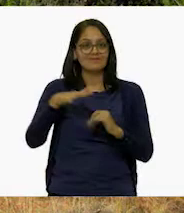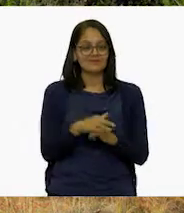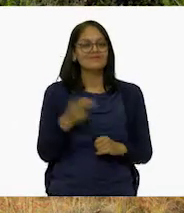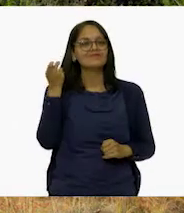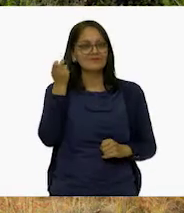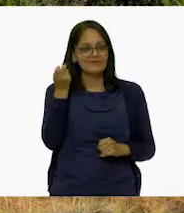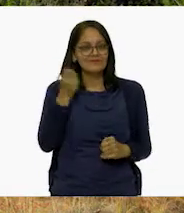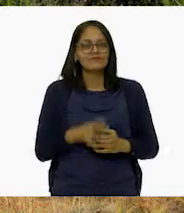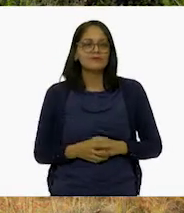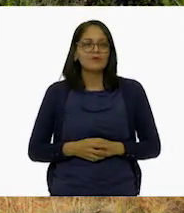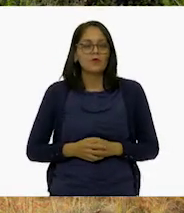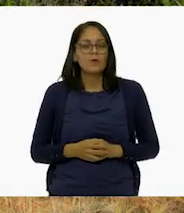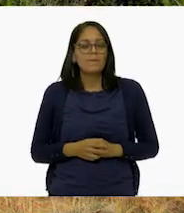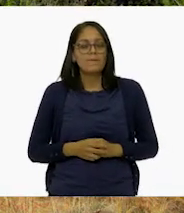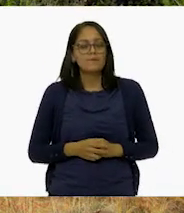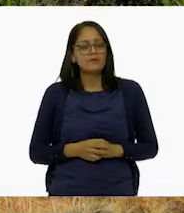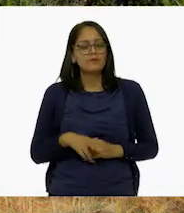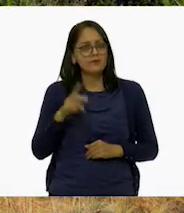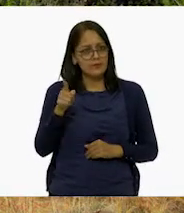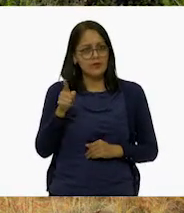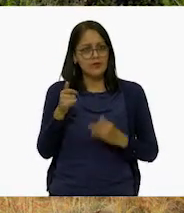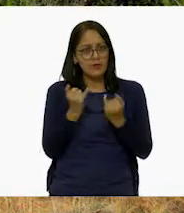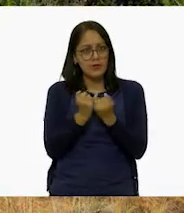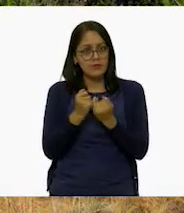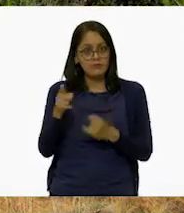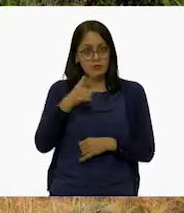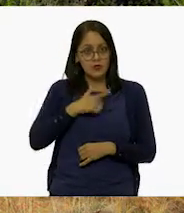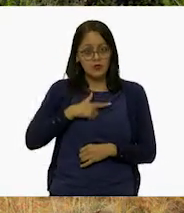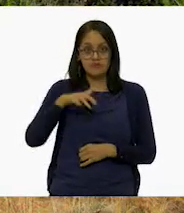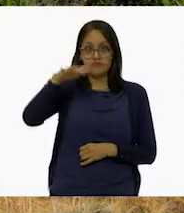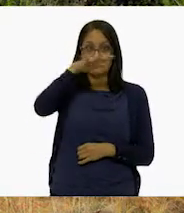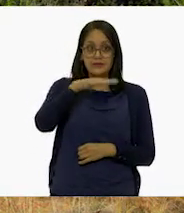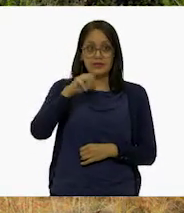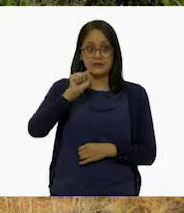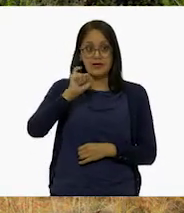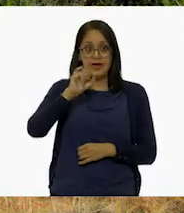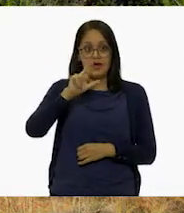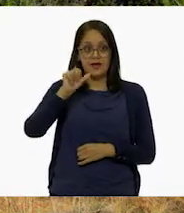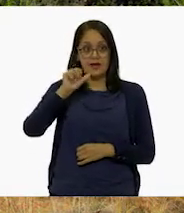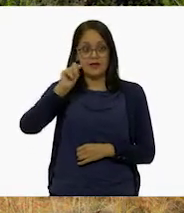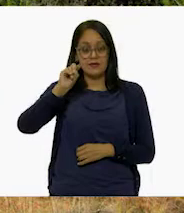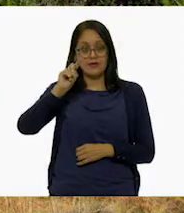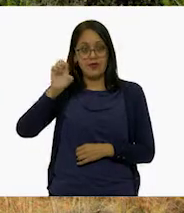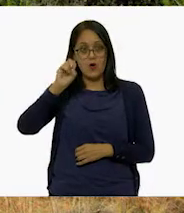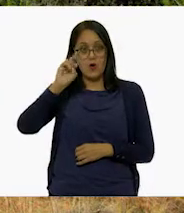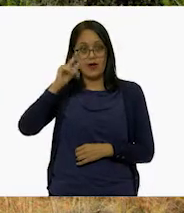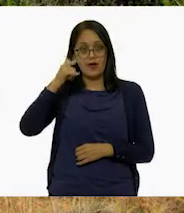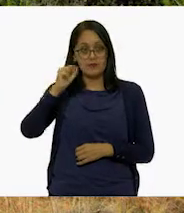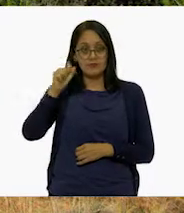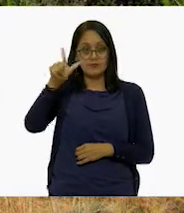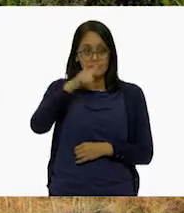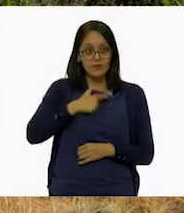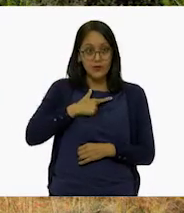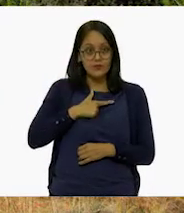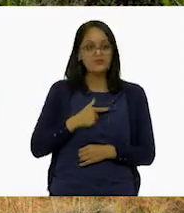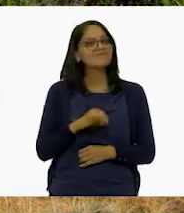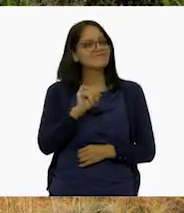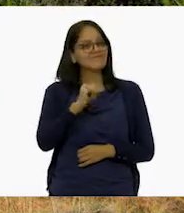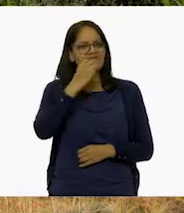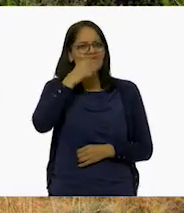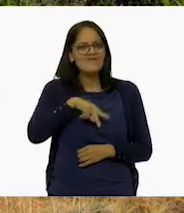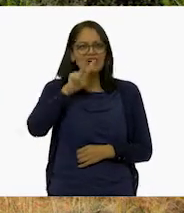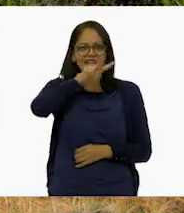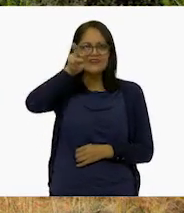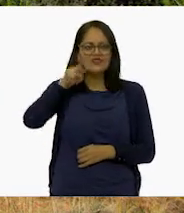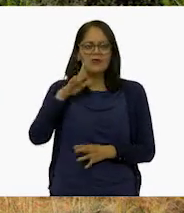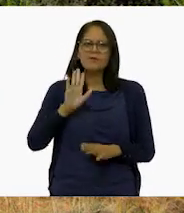así es. ¿Y te está gustando Sierra de Órganos, Larisa? Es espectacular. Lo que no